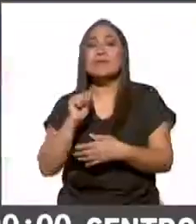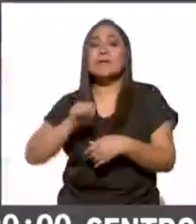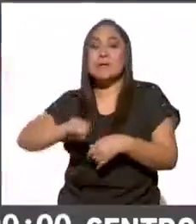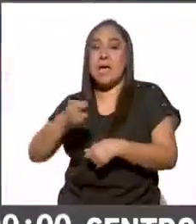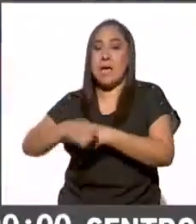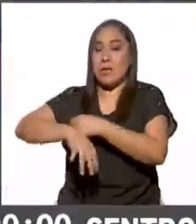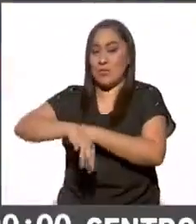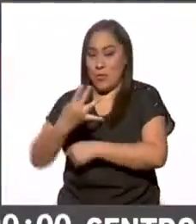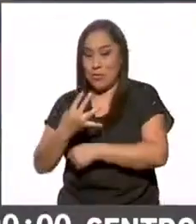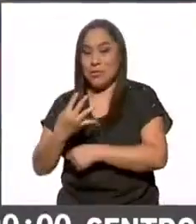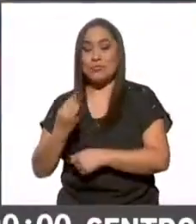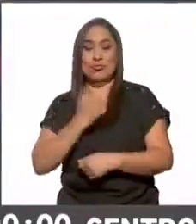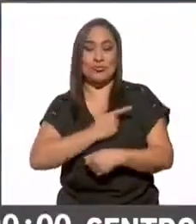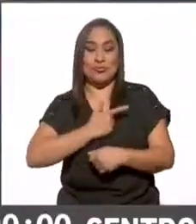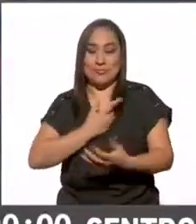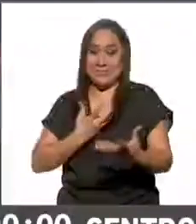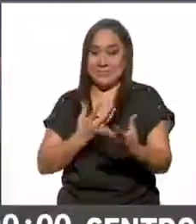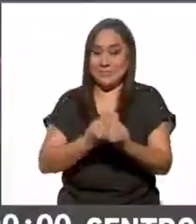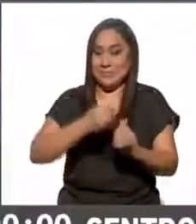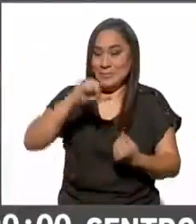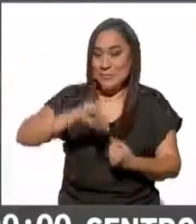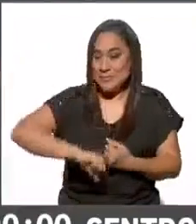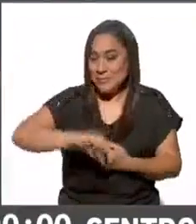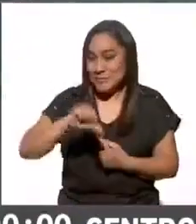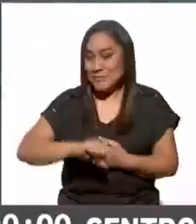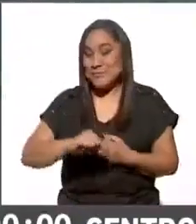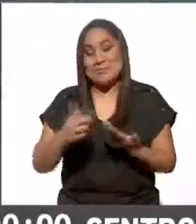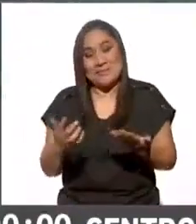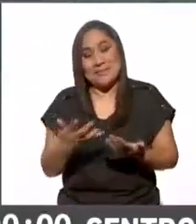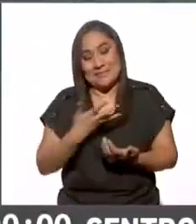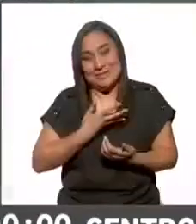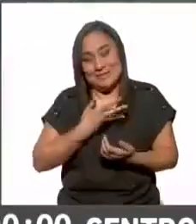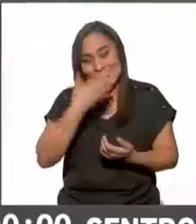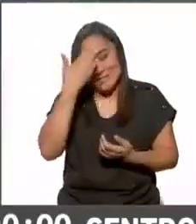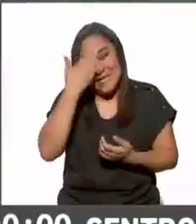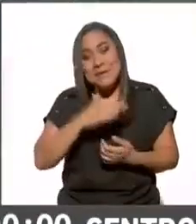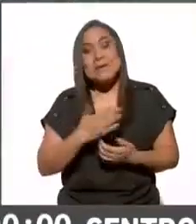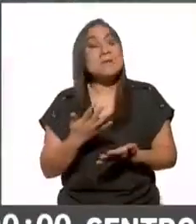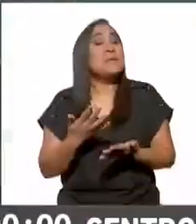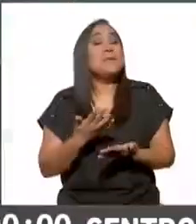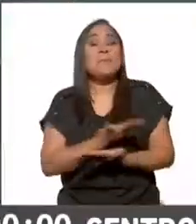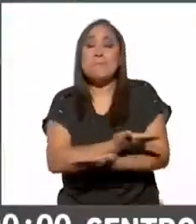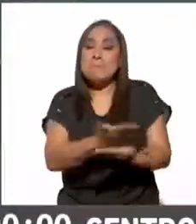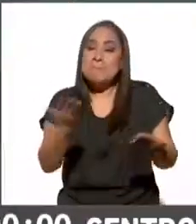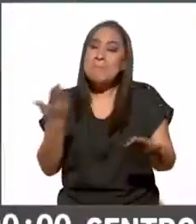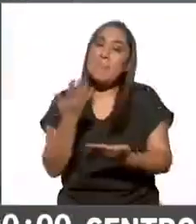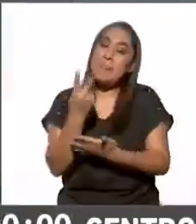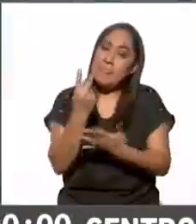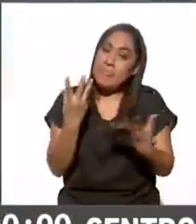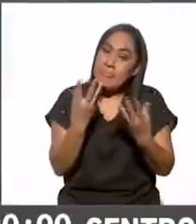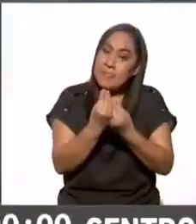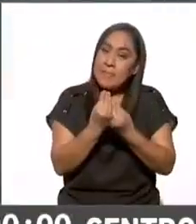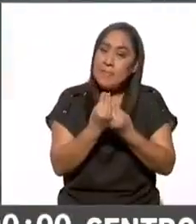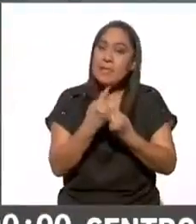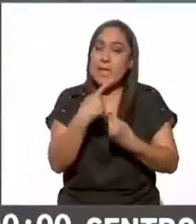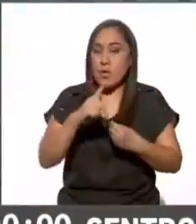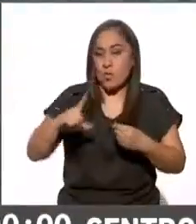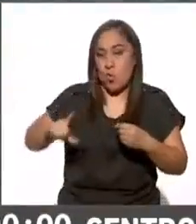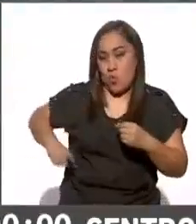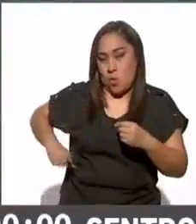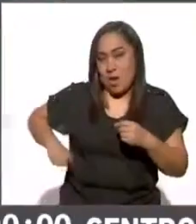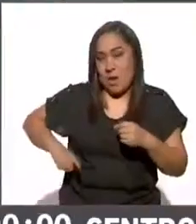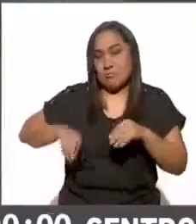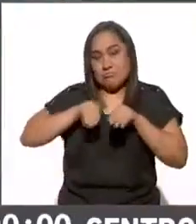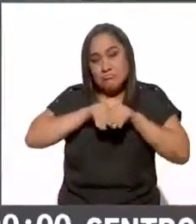14 un placer un gusto estar aquí con ustedes compartiendo y por supuesto para todos los medios que integran el sistema público de Radio